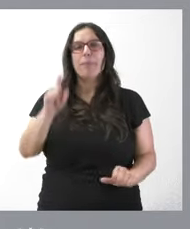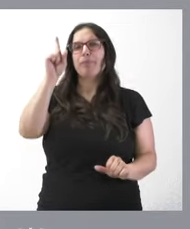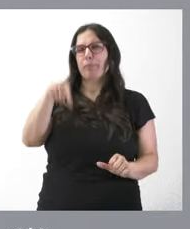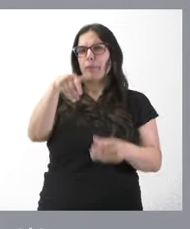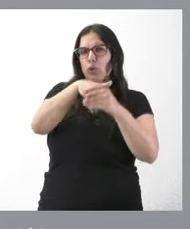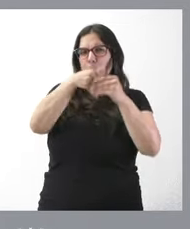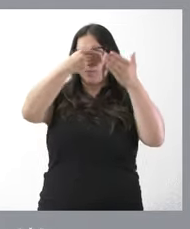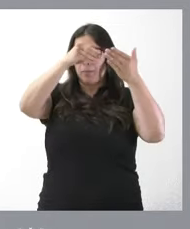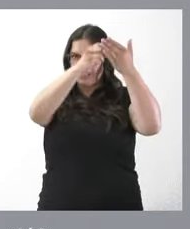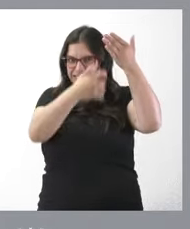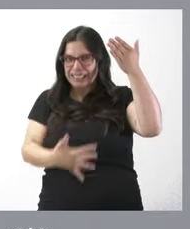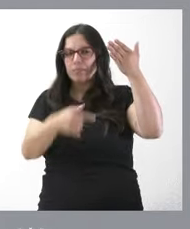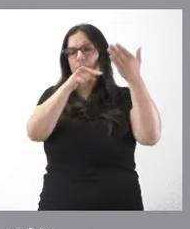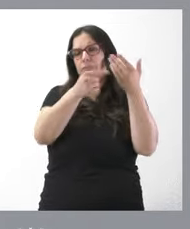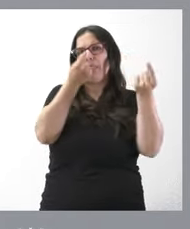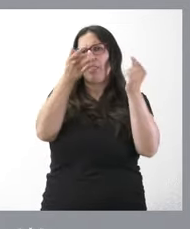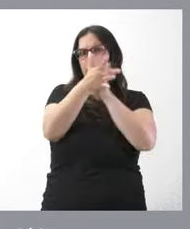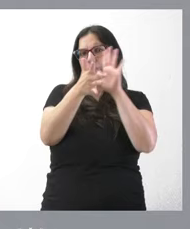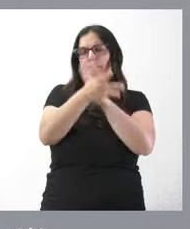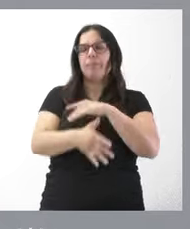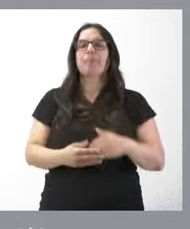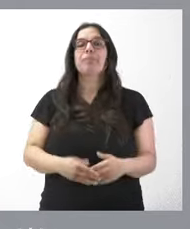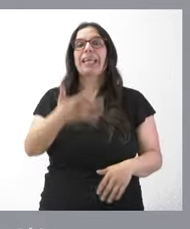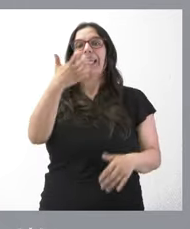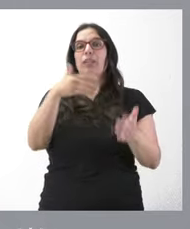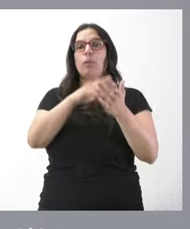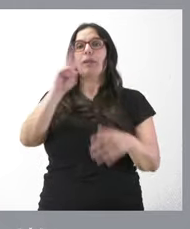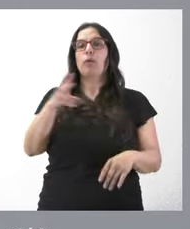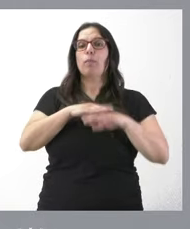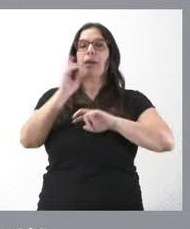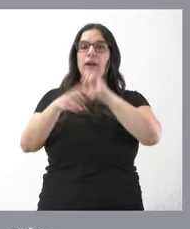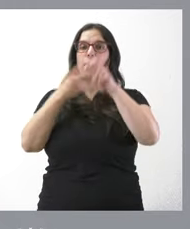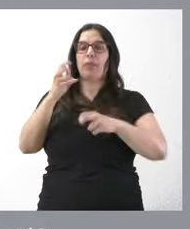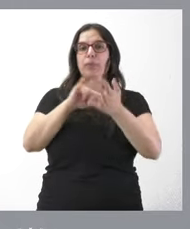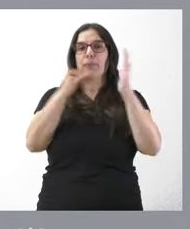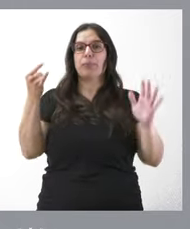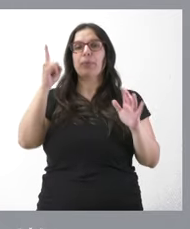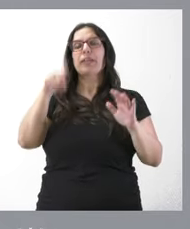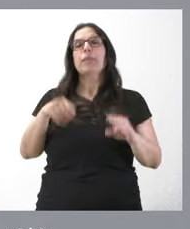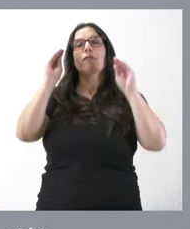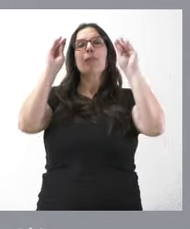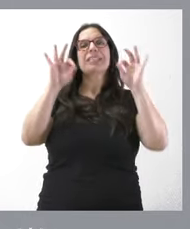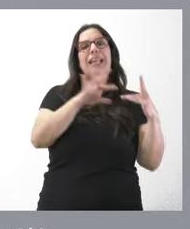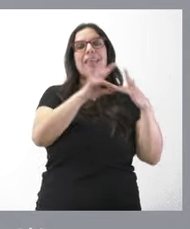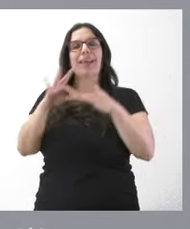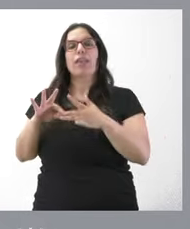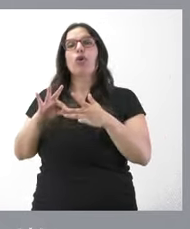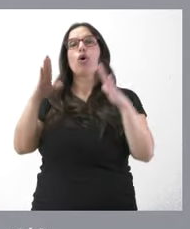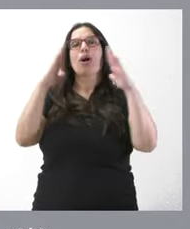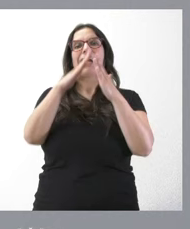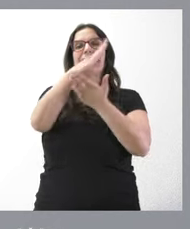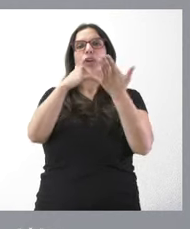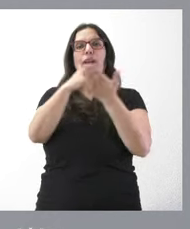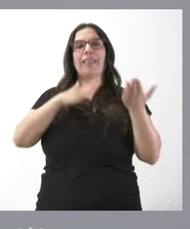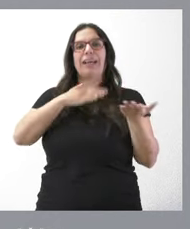contenido amplio de la documentación de ese nuevo decreto. 500.000 euros para la renovación tecnológica y la formación y liderazgo en las casas regionales de Castilla y